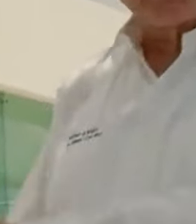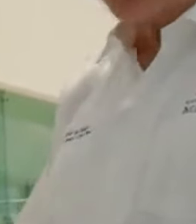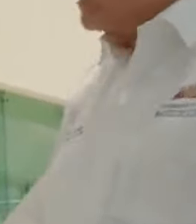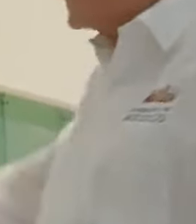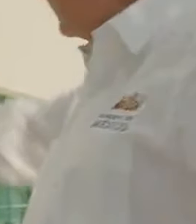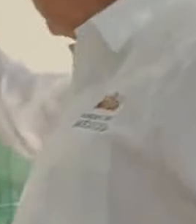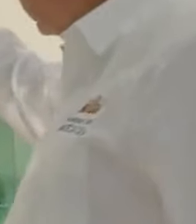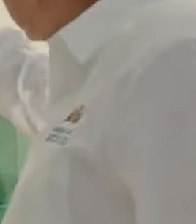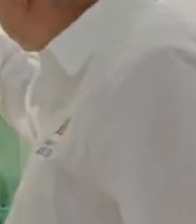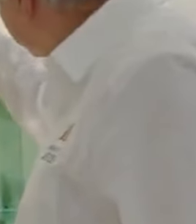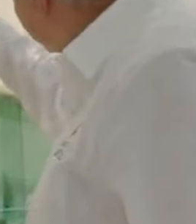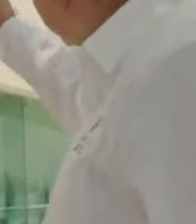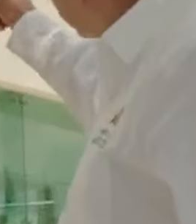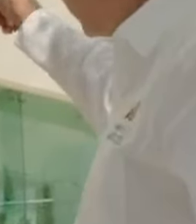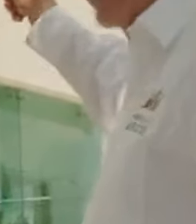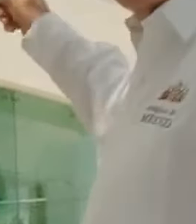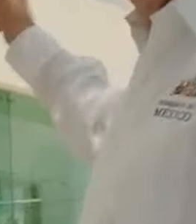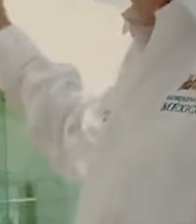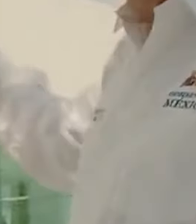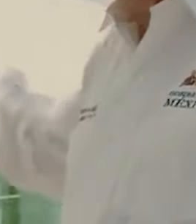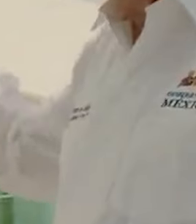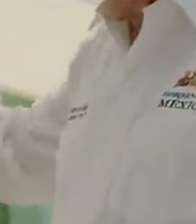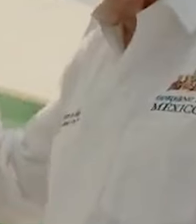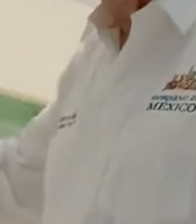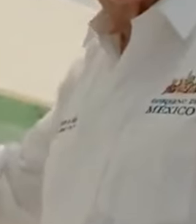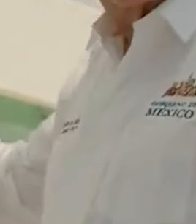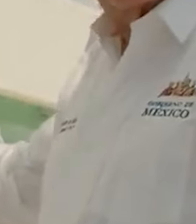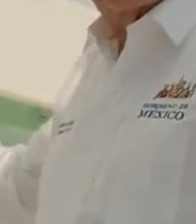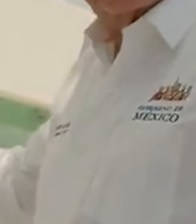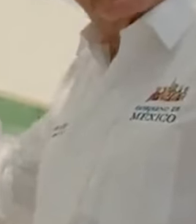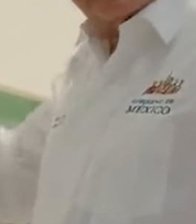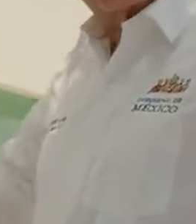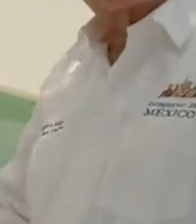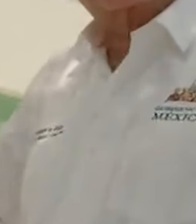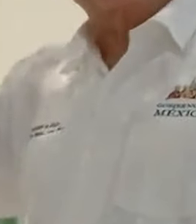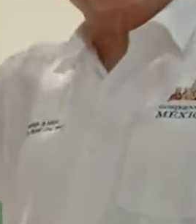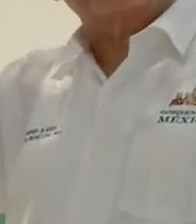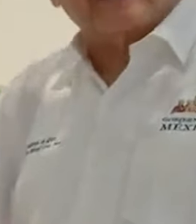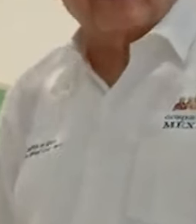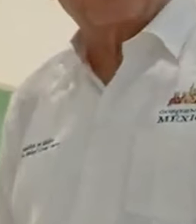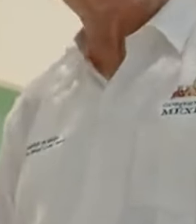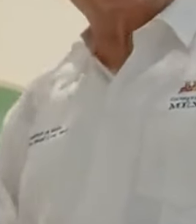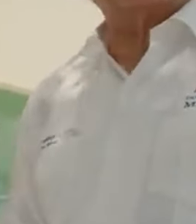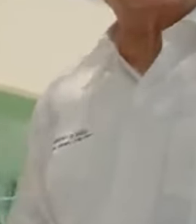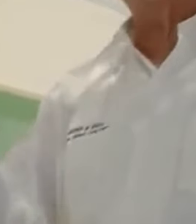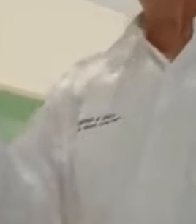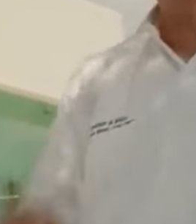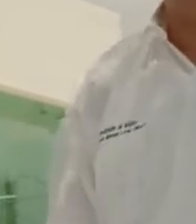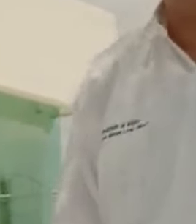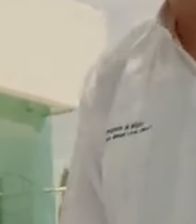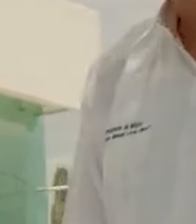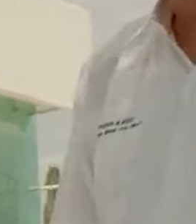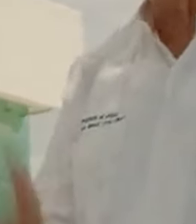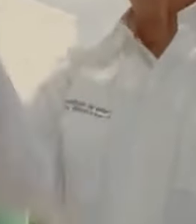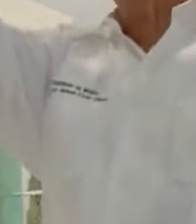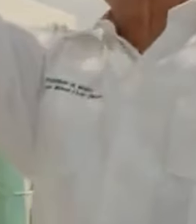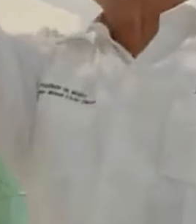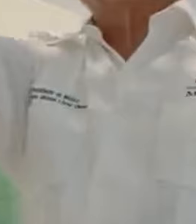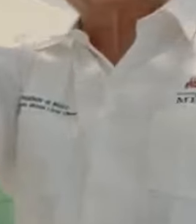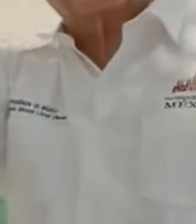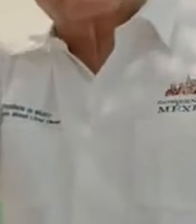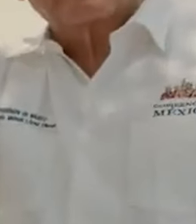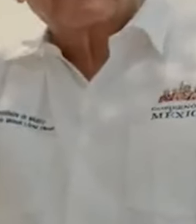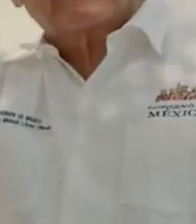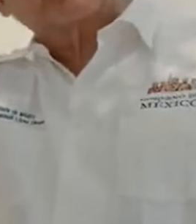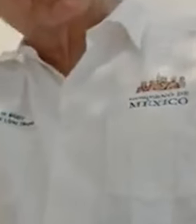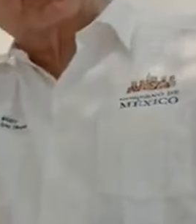Un fraude masivo de datos pone en riesgo la seguridad de millones de mexicanos que confían en esta institución para recibir sus